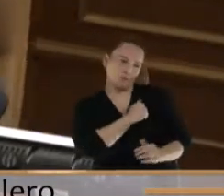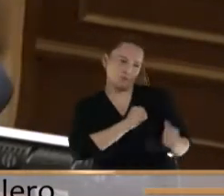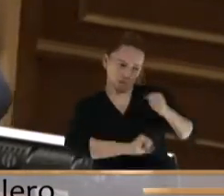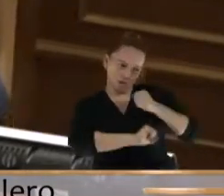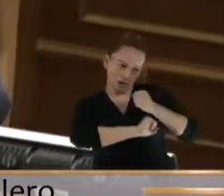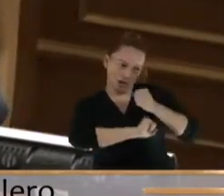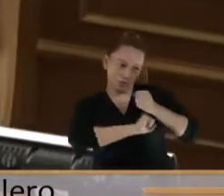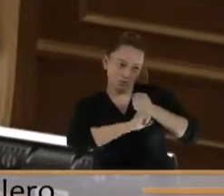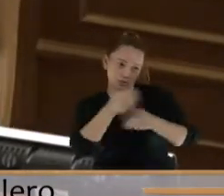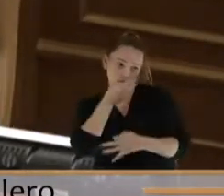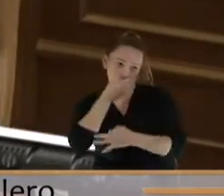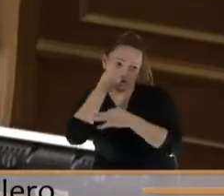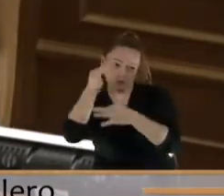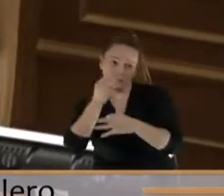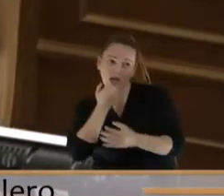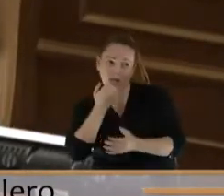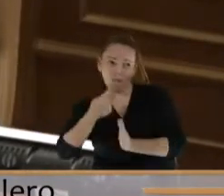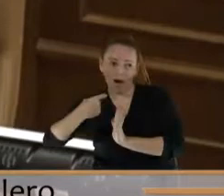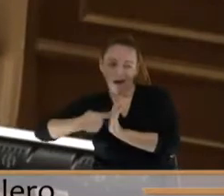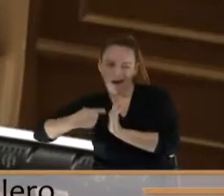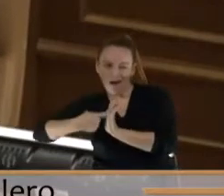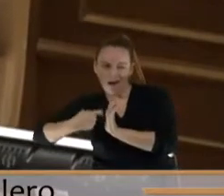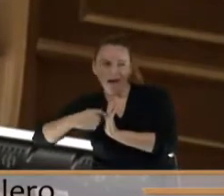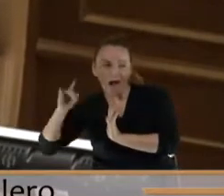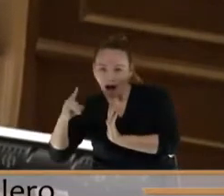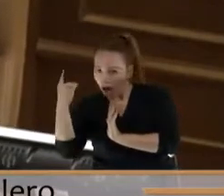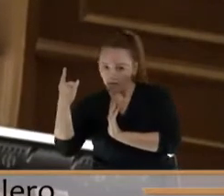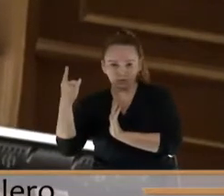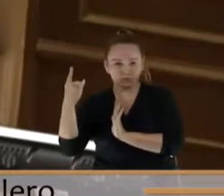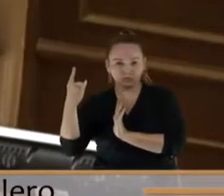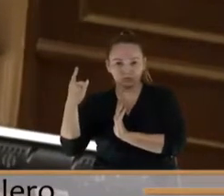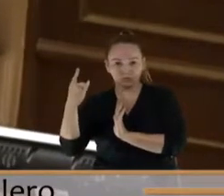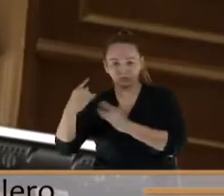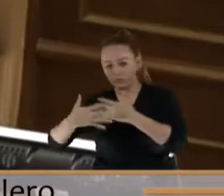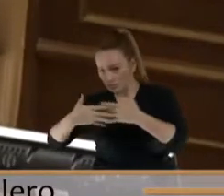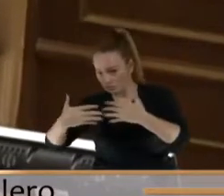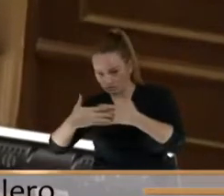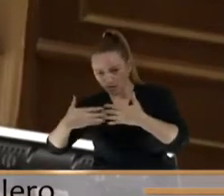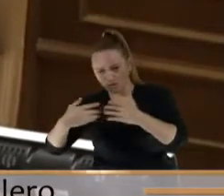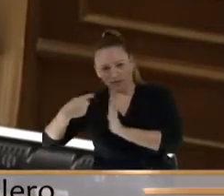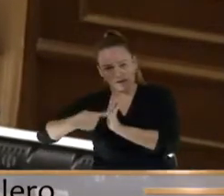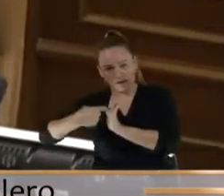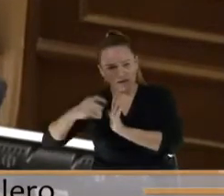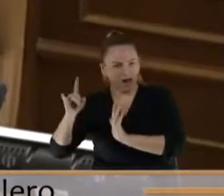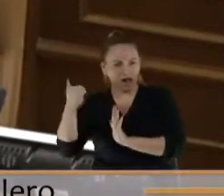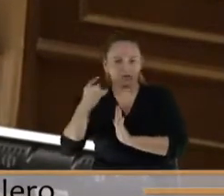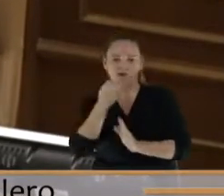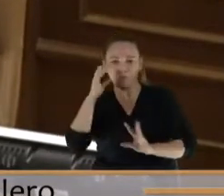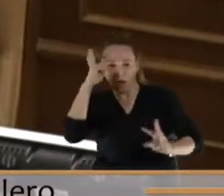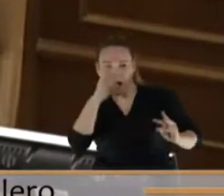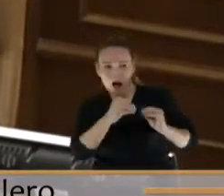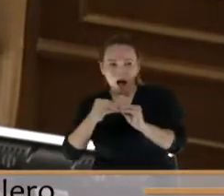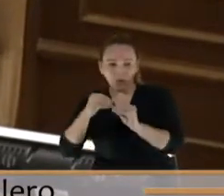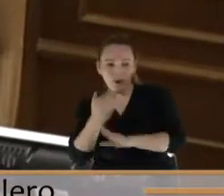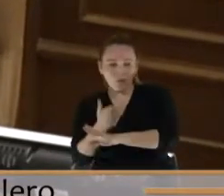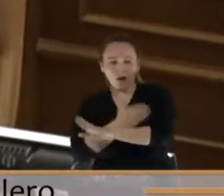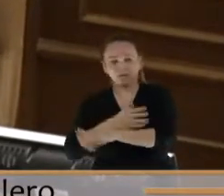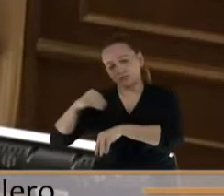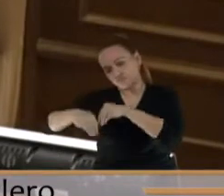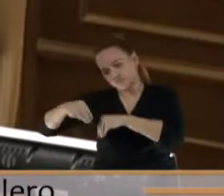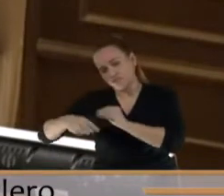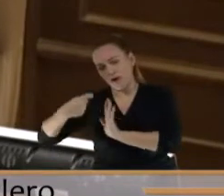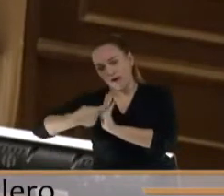denunciamos cualquier modificación que se quiera hacer a estas alturas a una conciliación que está simplemente